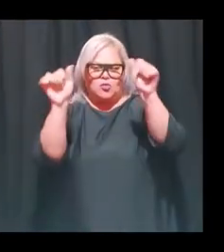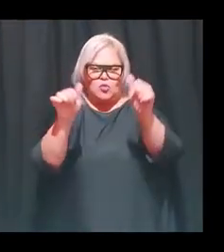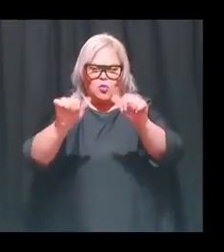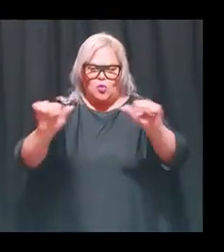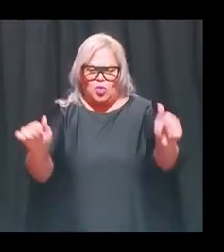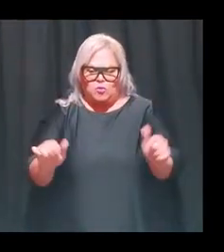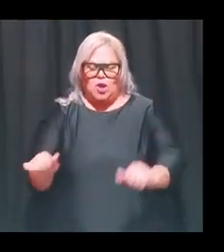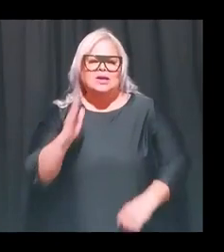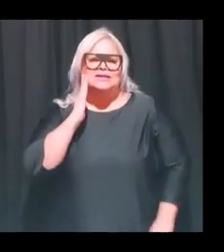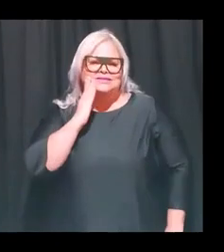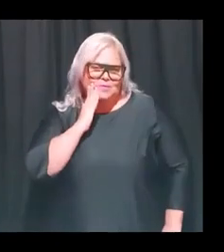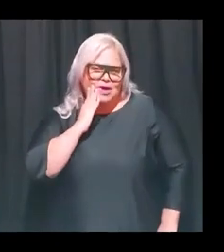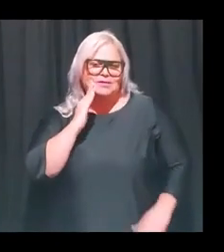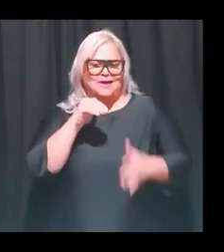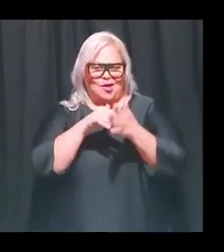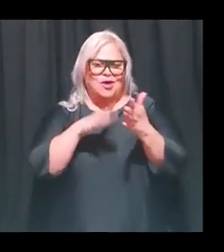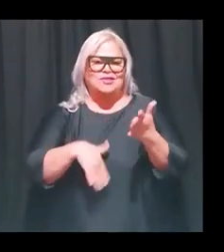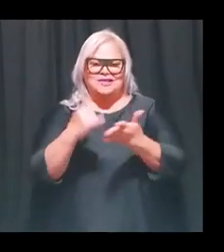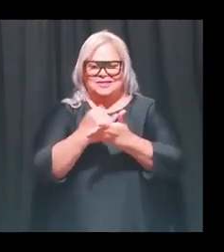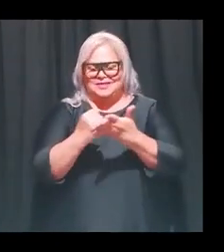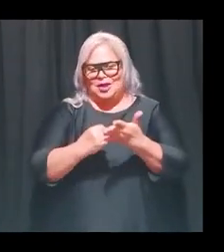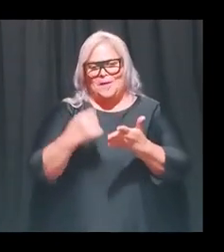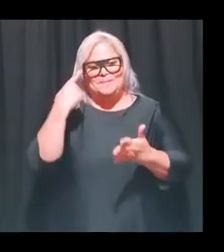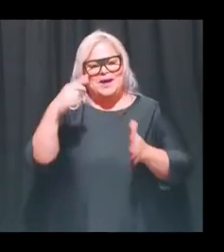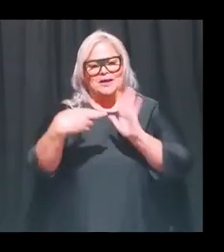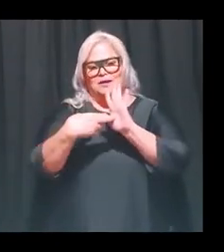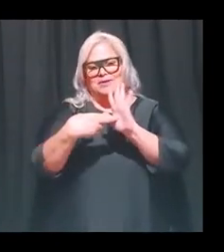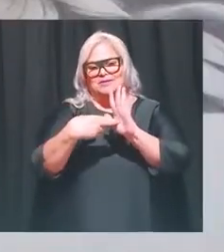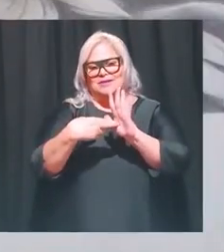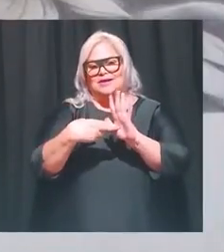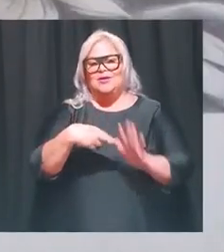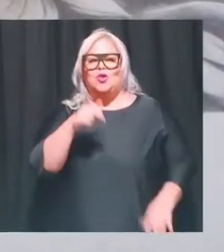que dibujaron los estudiantes para representar lo femenino